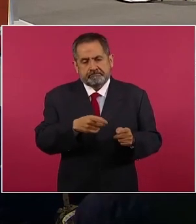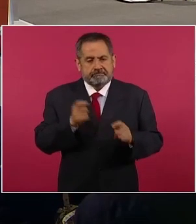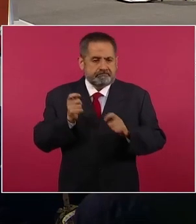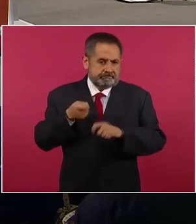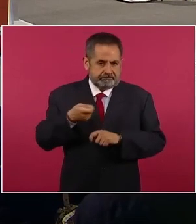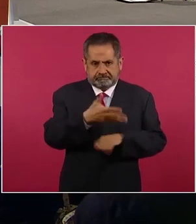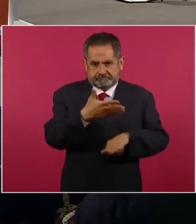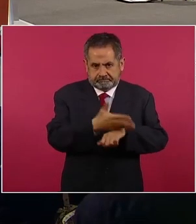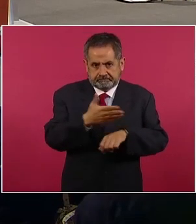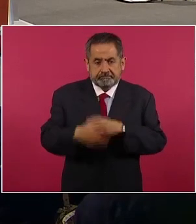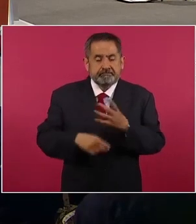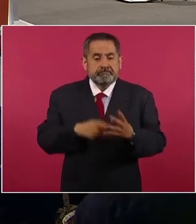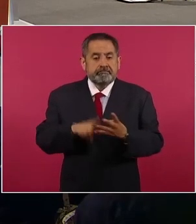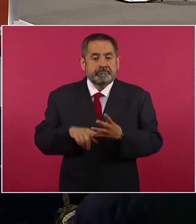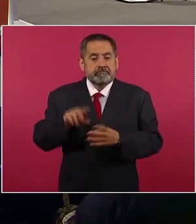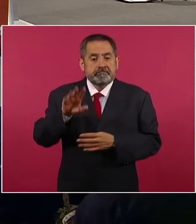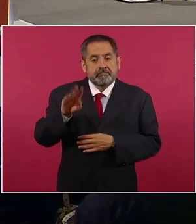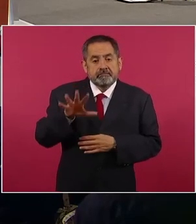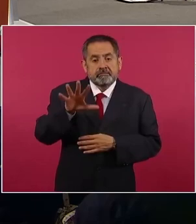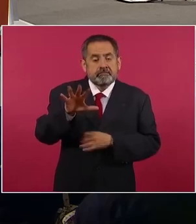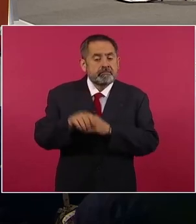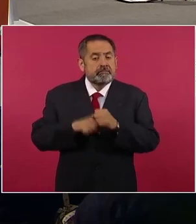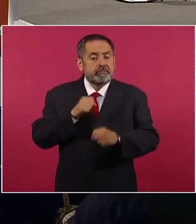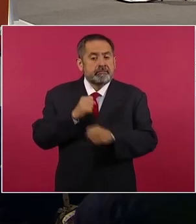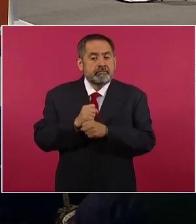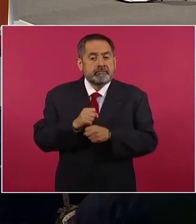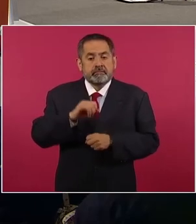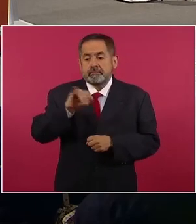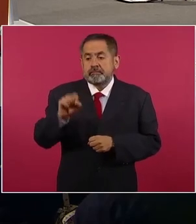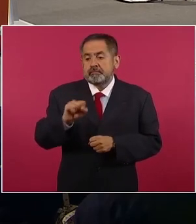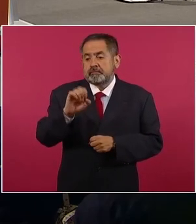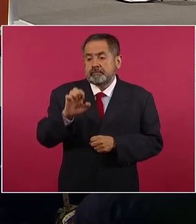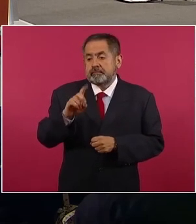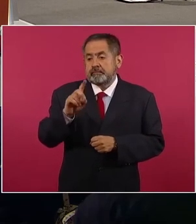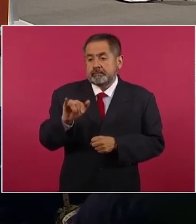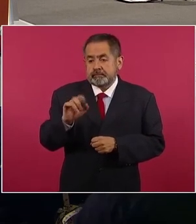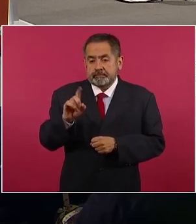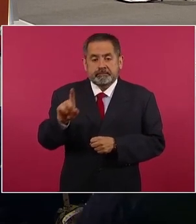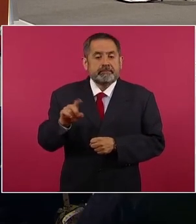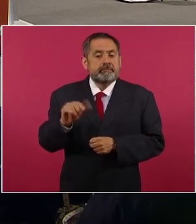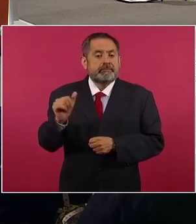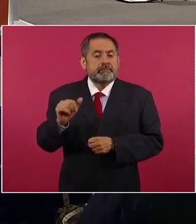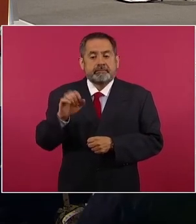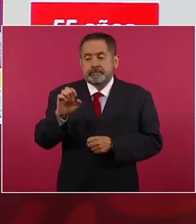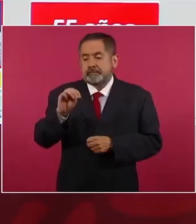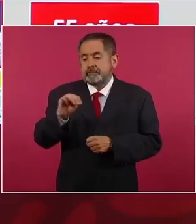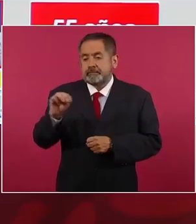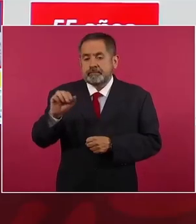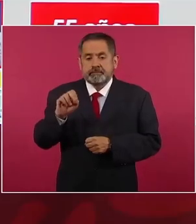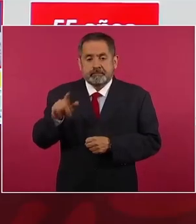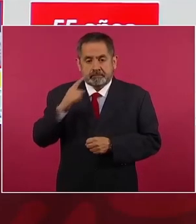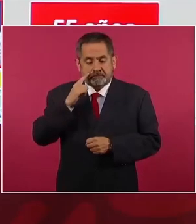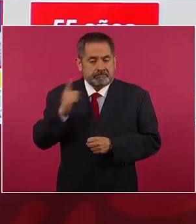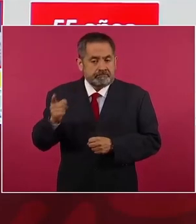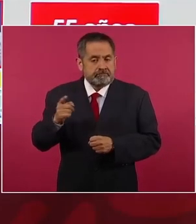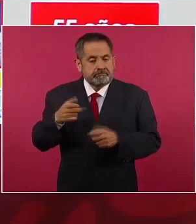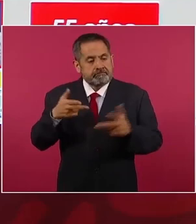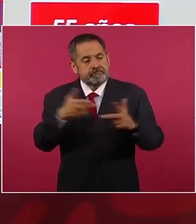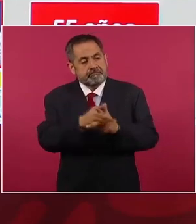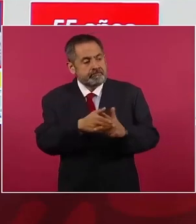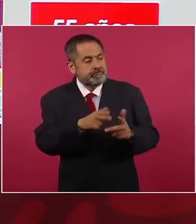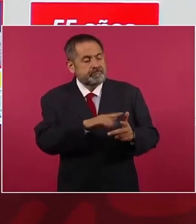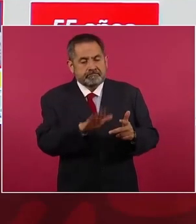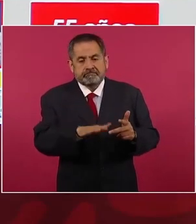y 95 años para José David N y Alán Emanuel por homicidio calificado y tentativa de